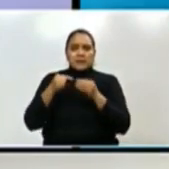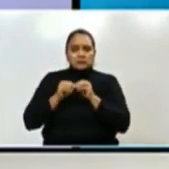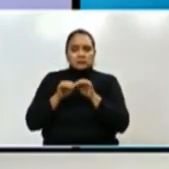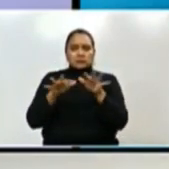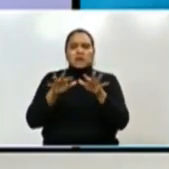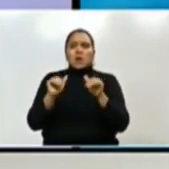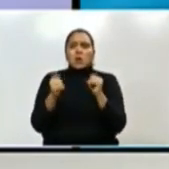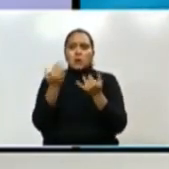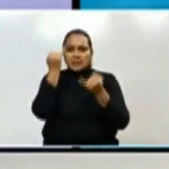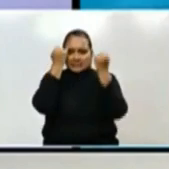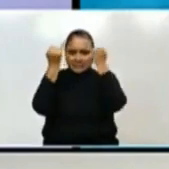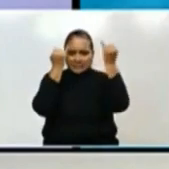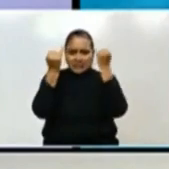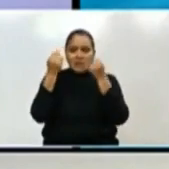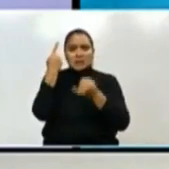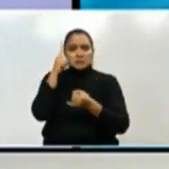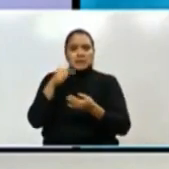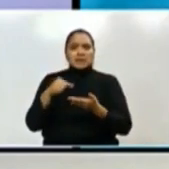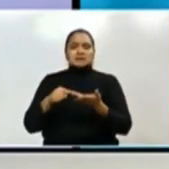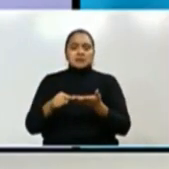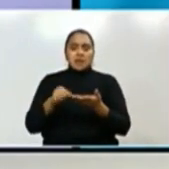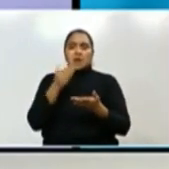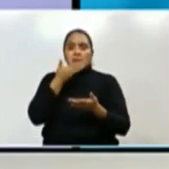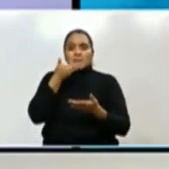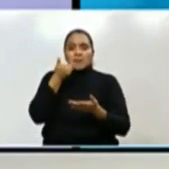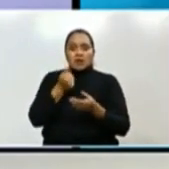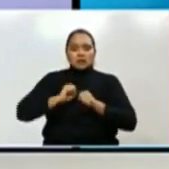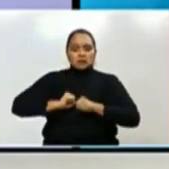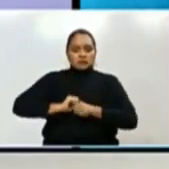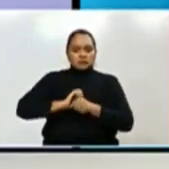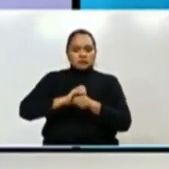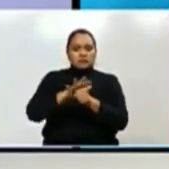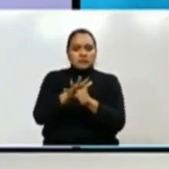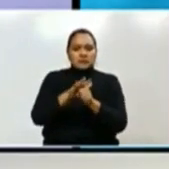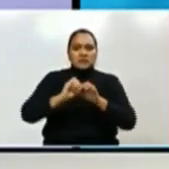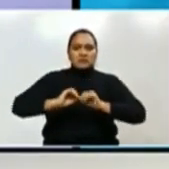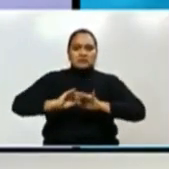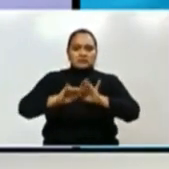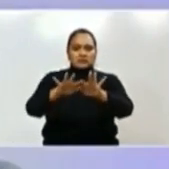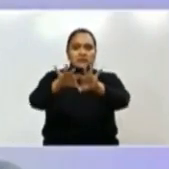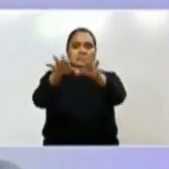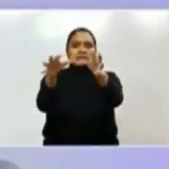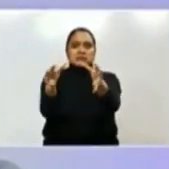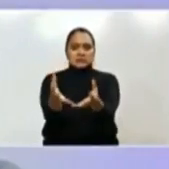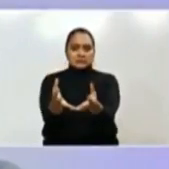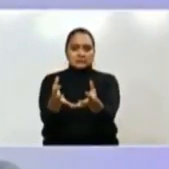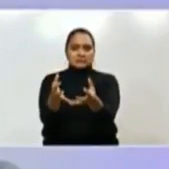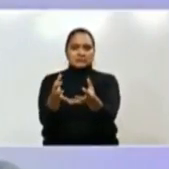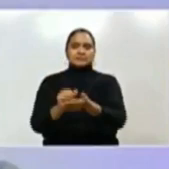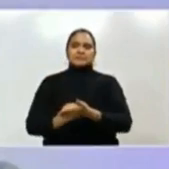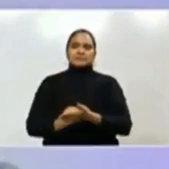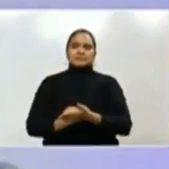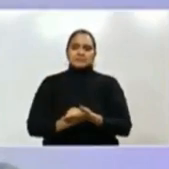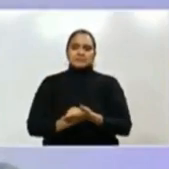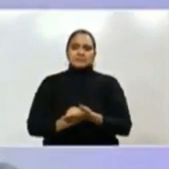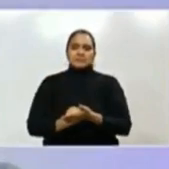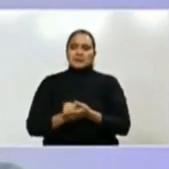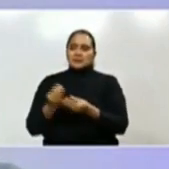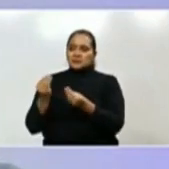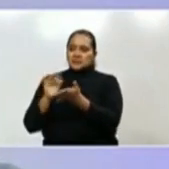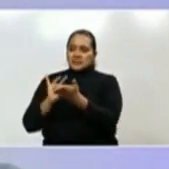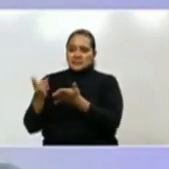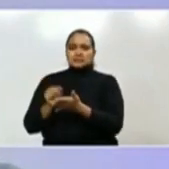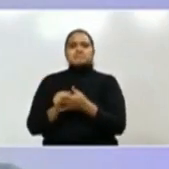estrategias que nos permitan que esta pandemia no llegue a la misma labor. Muchas gracias, alcalde Emerson.